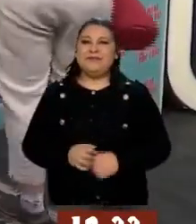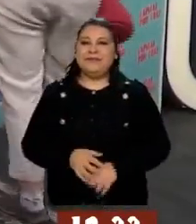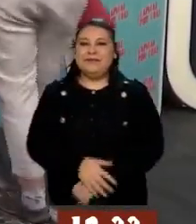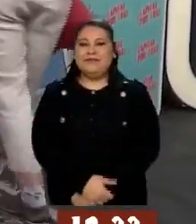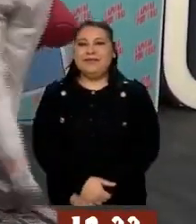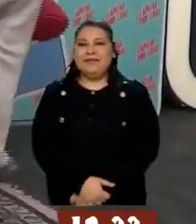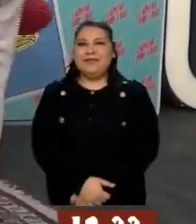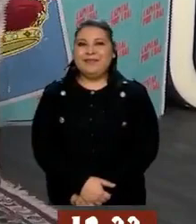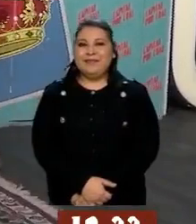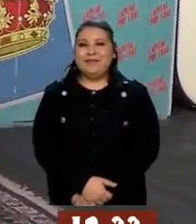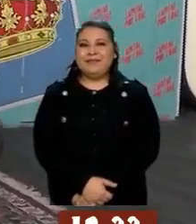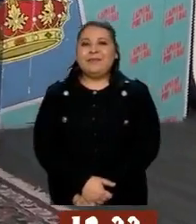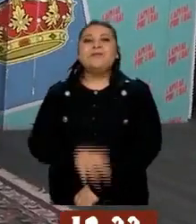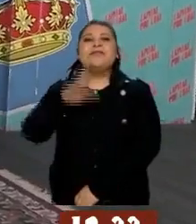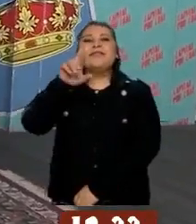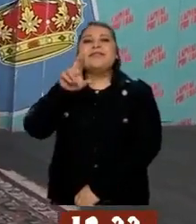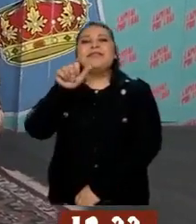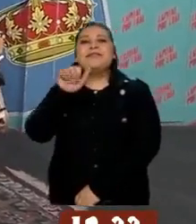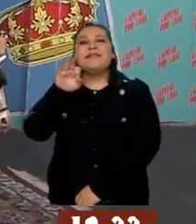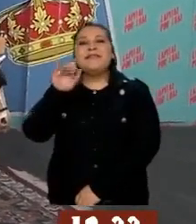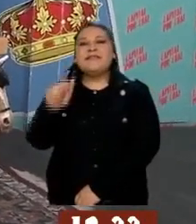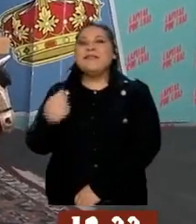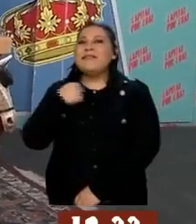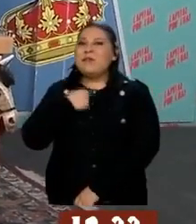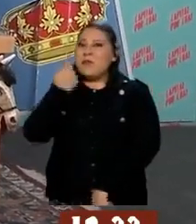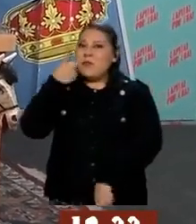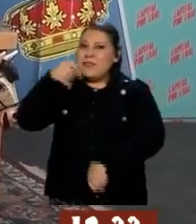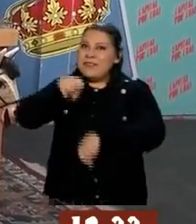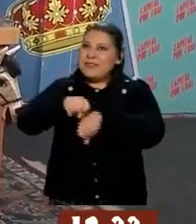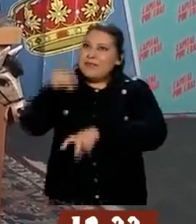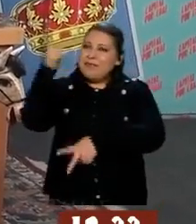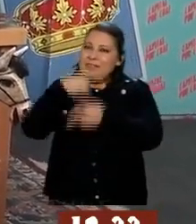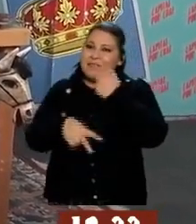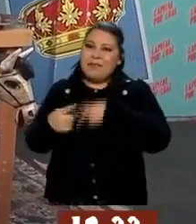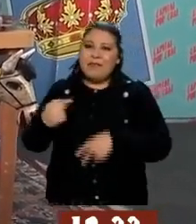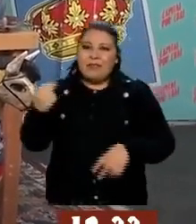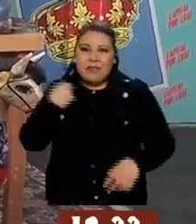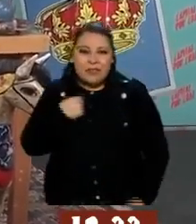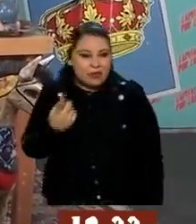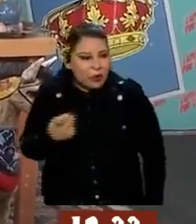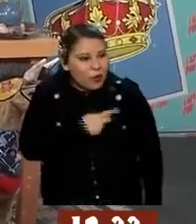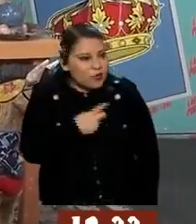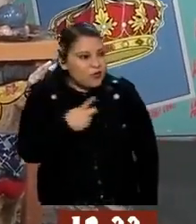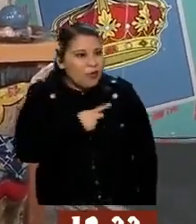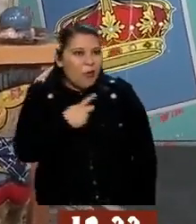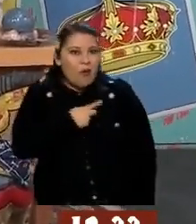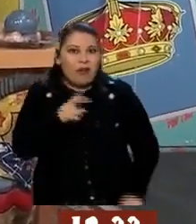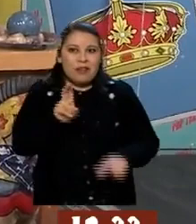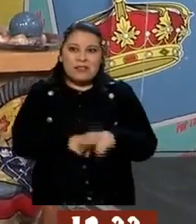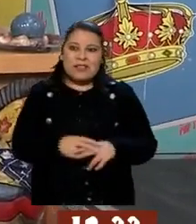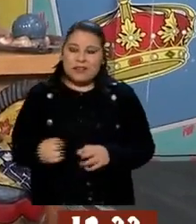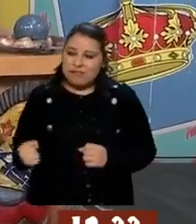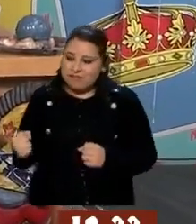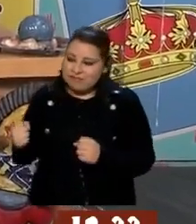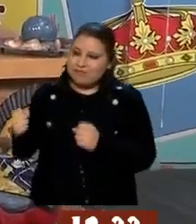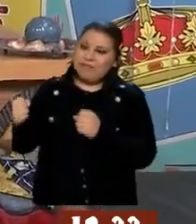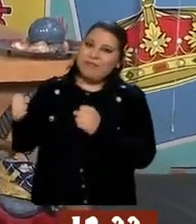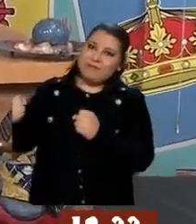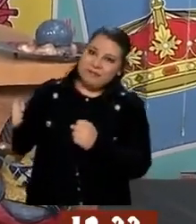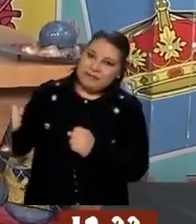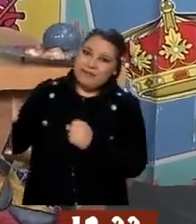no vengo una semana y ya me ponen a cargar el sillón. Se les olvida... ¡Ay, señora, discúlpenme!